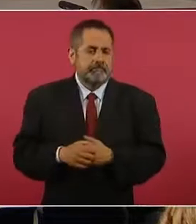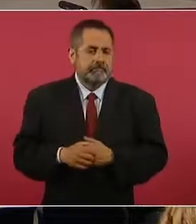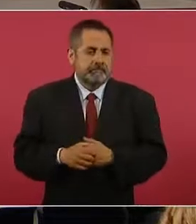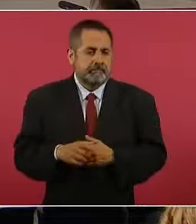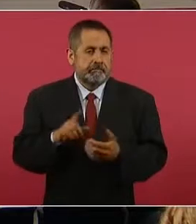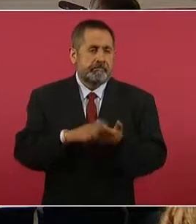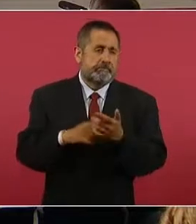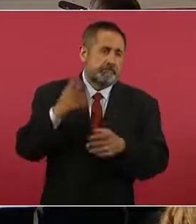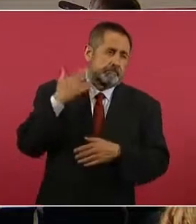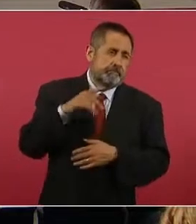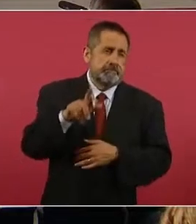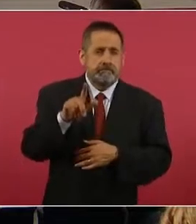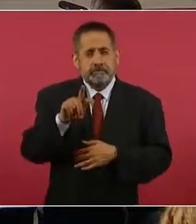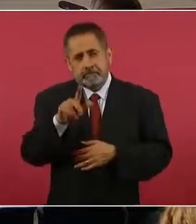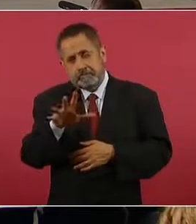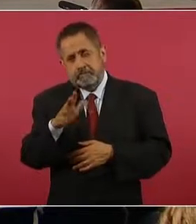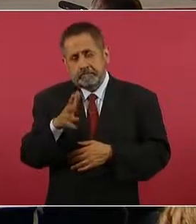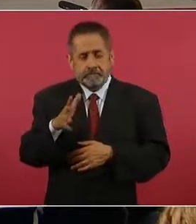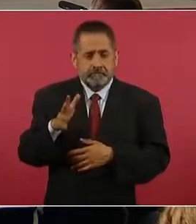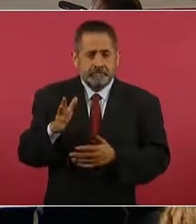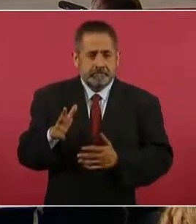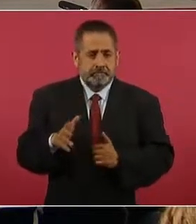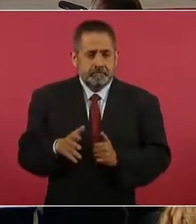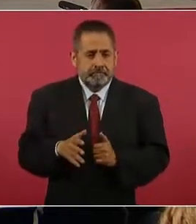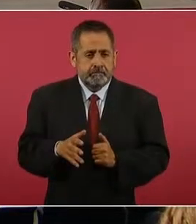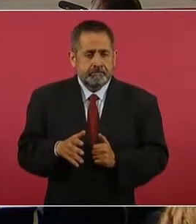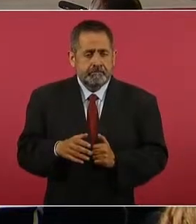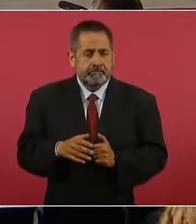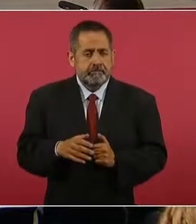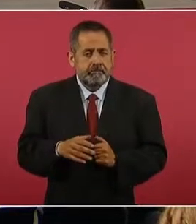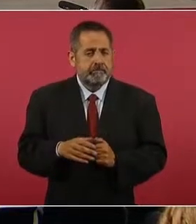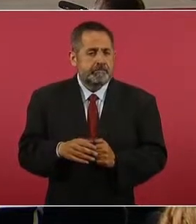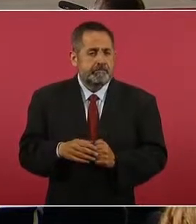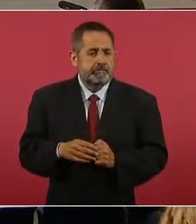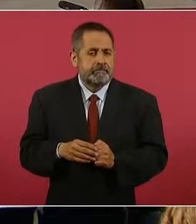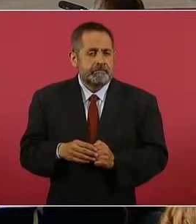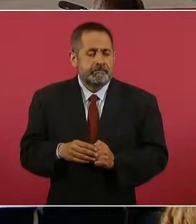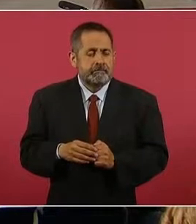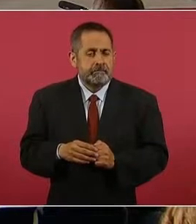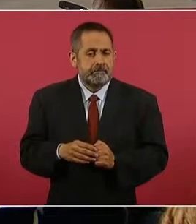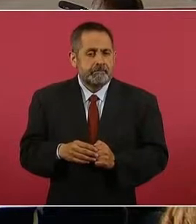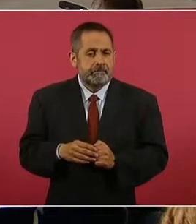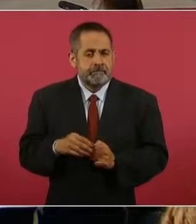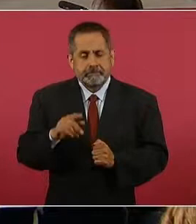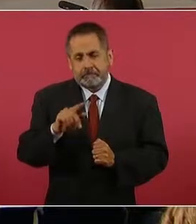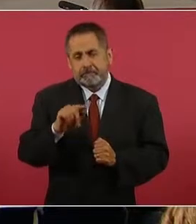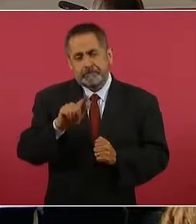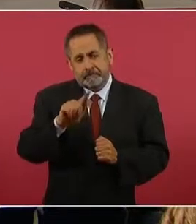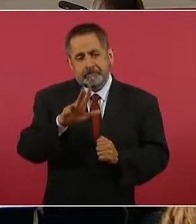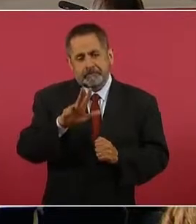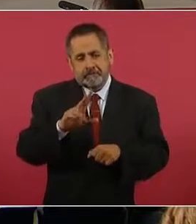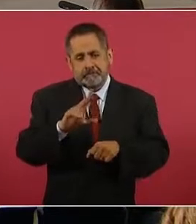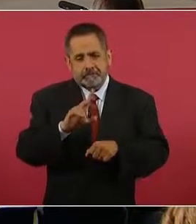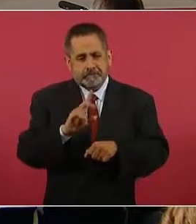75 robados,